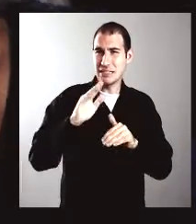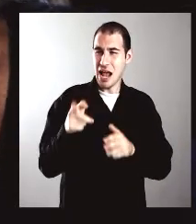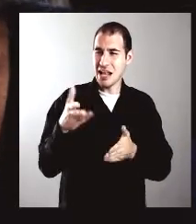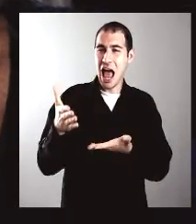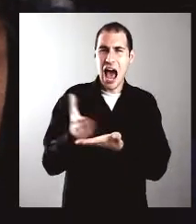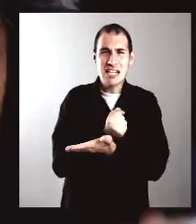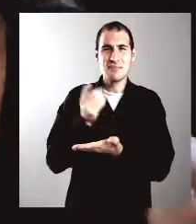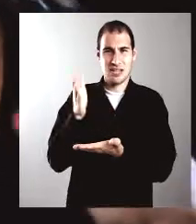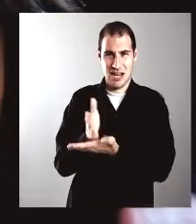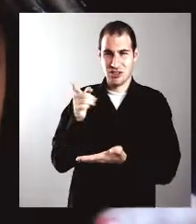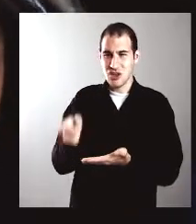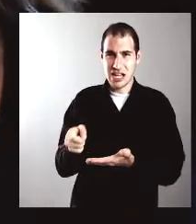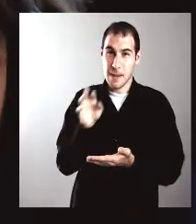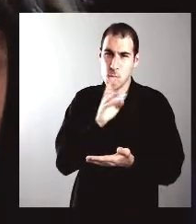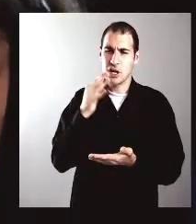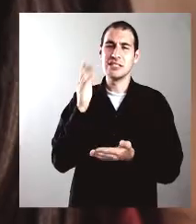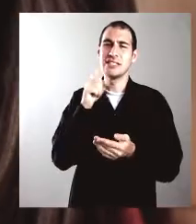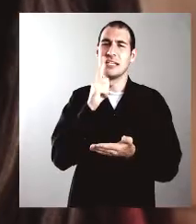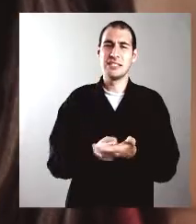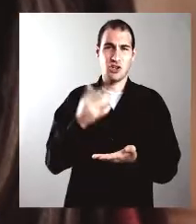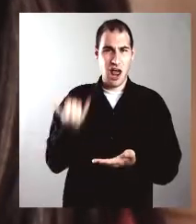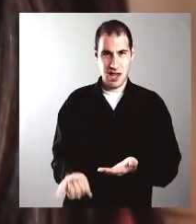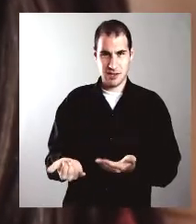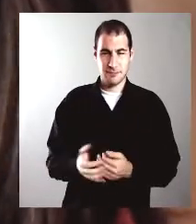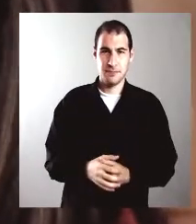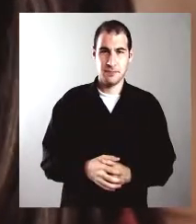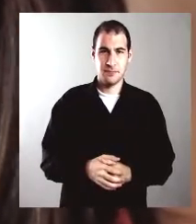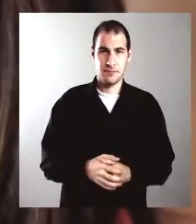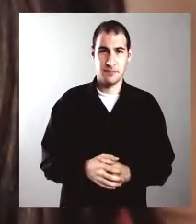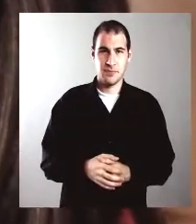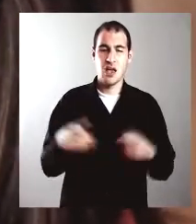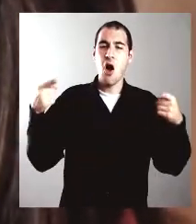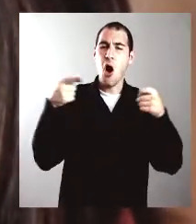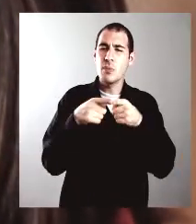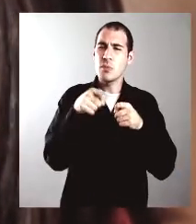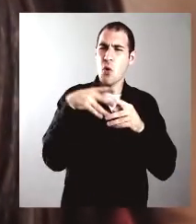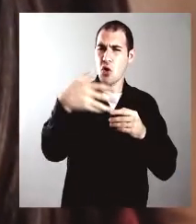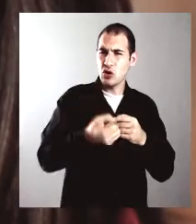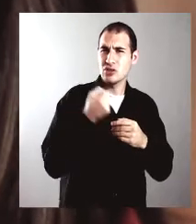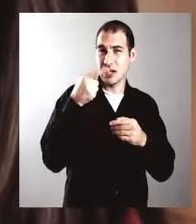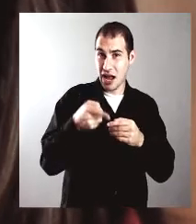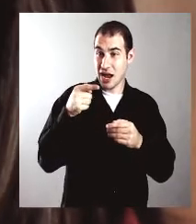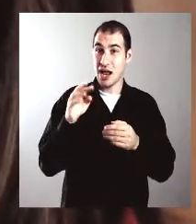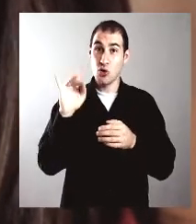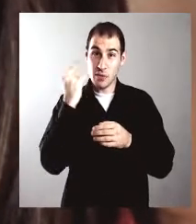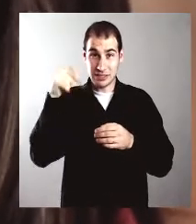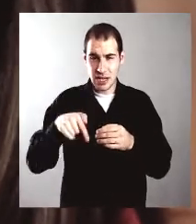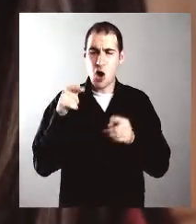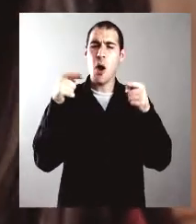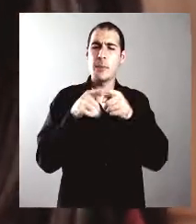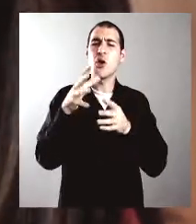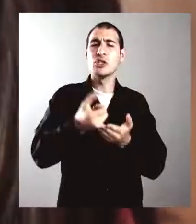a la mujer esta capacidad de decisión. Creo que uno de los desafíos, uno de los retos que tiene la universidad hoy